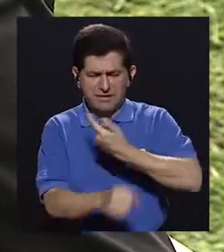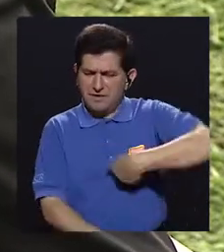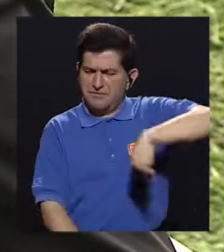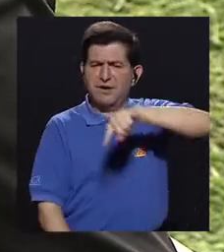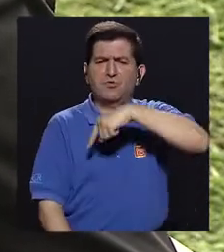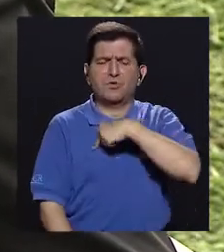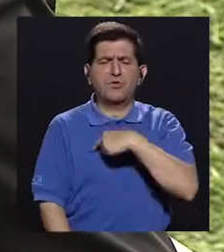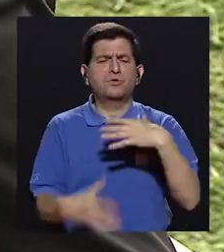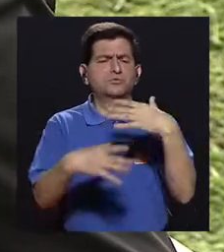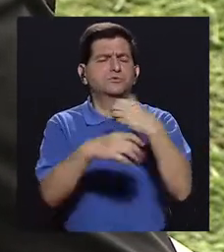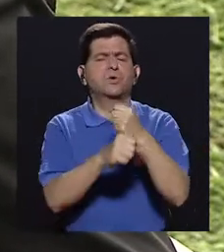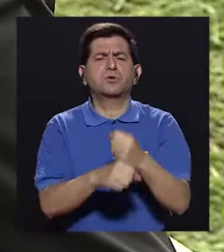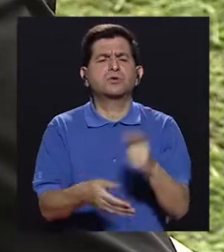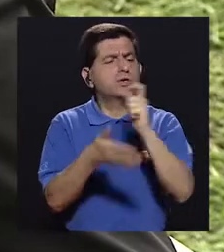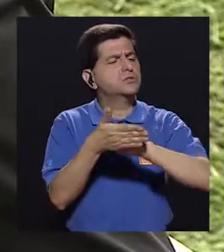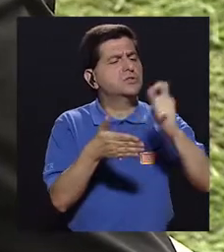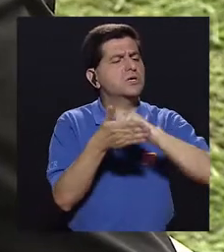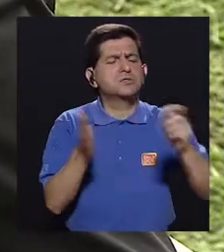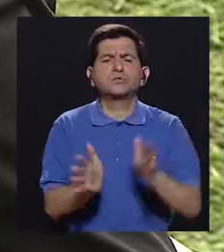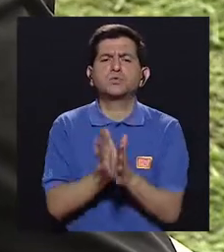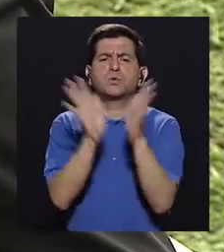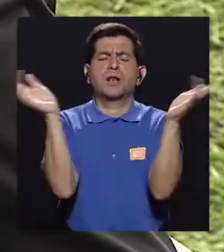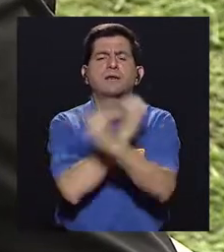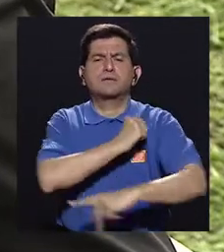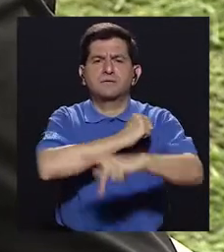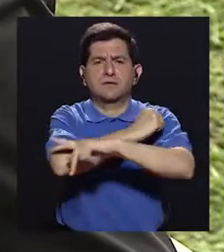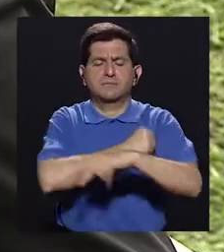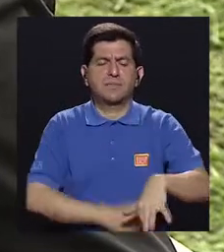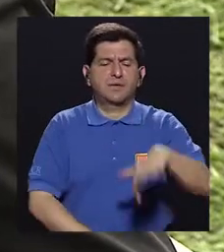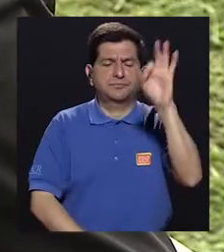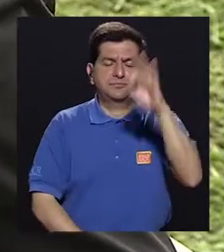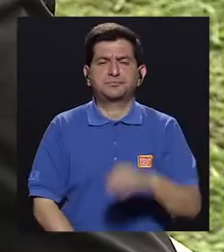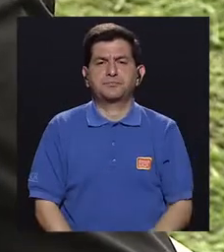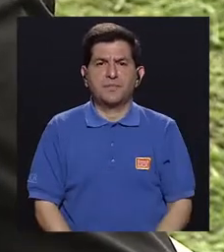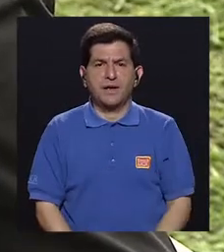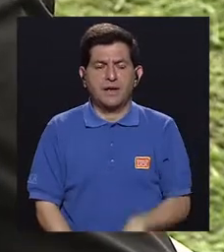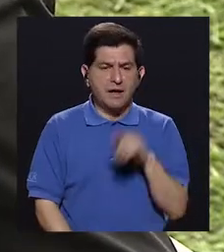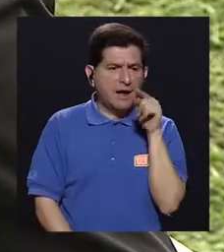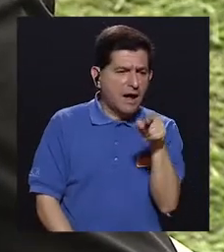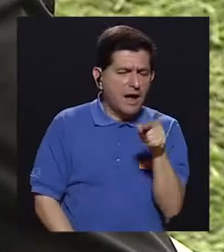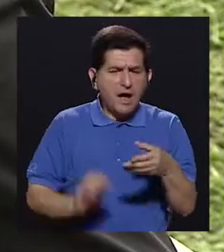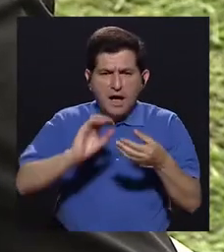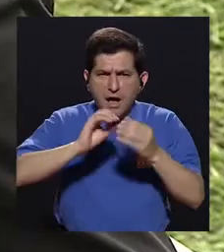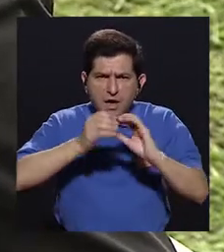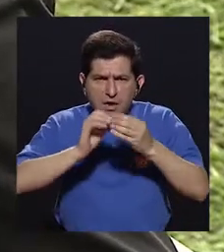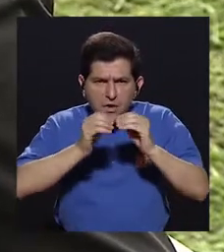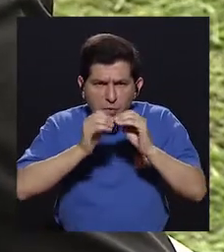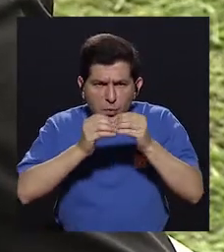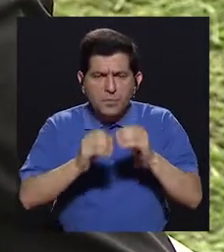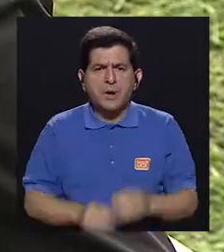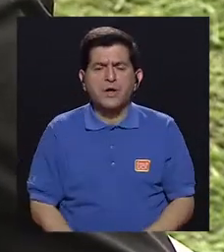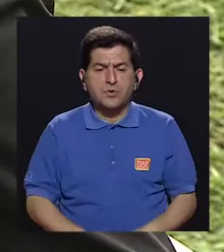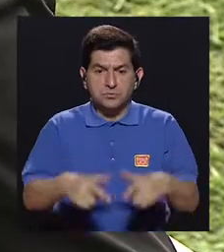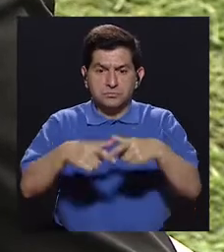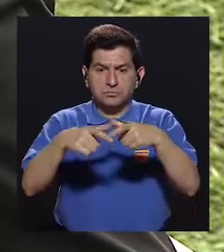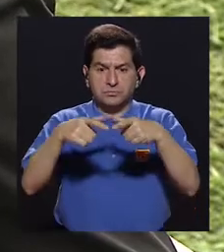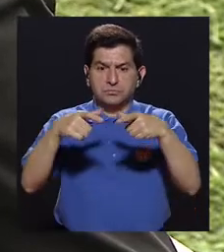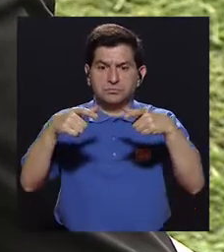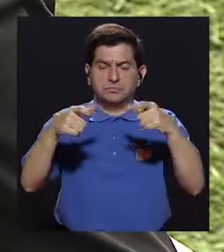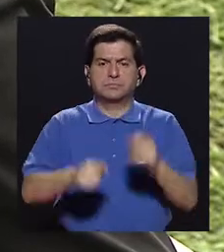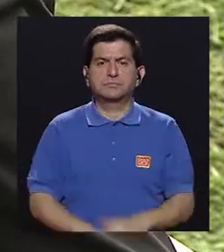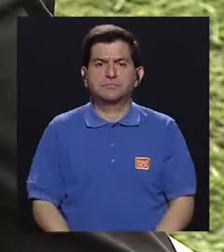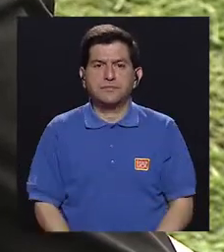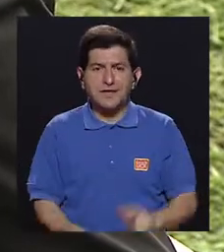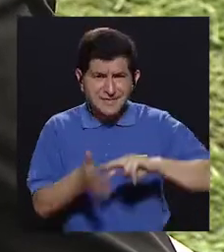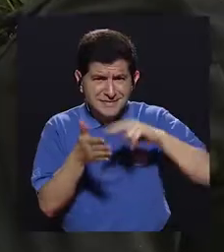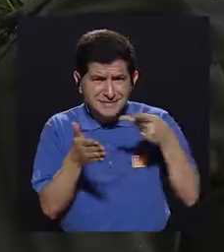trabajo que hemos ido realizando en escuelas públicas de este país encontramos mayores, los datos son mayores,